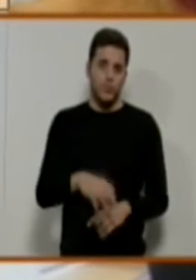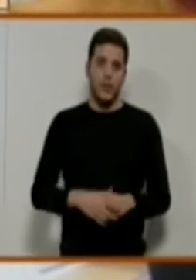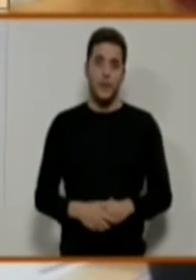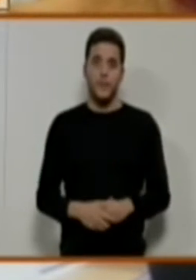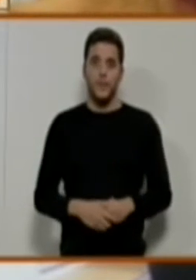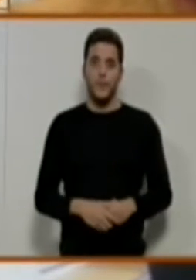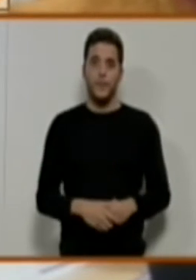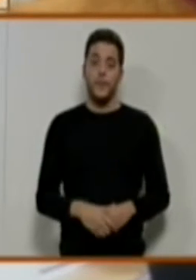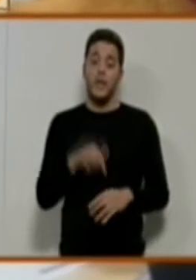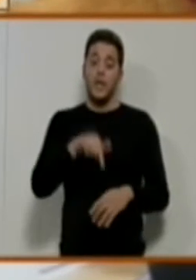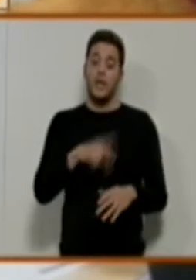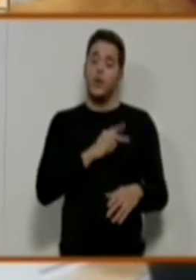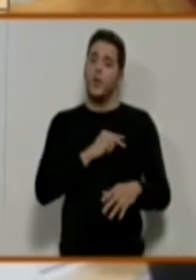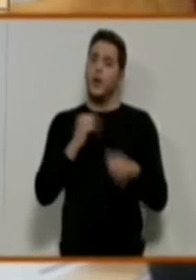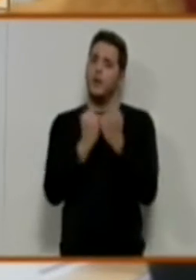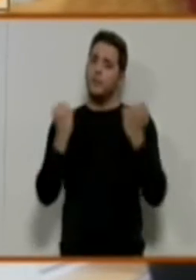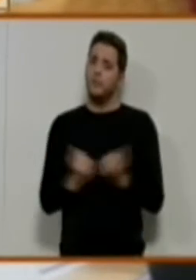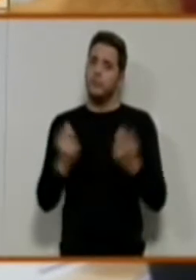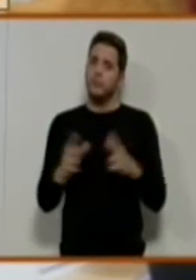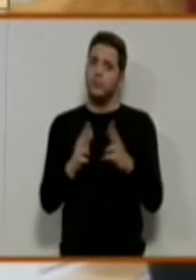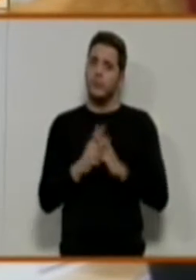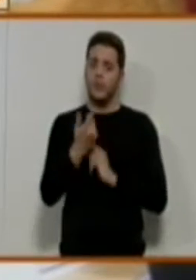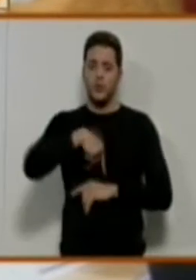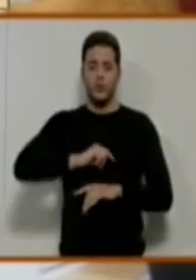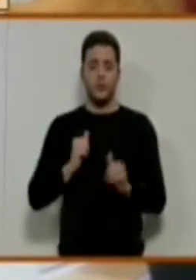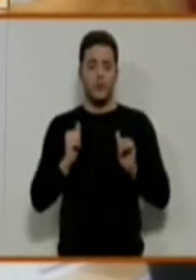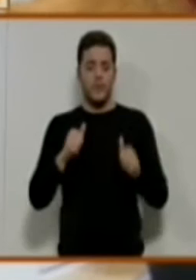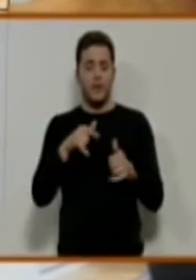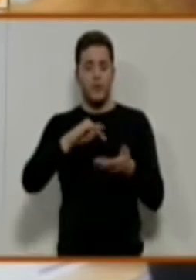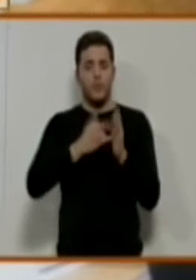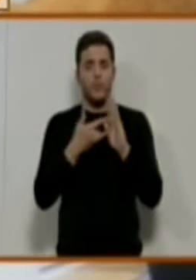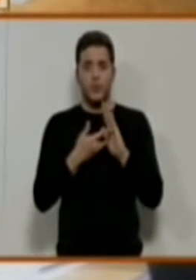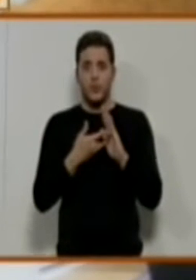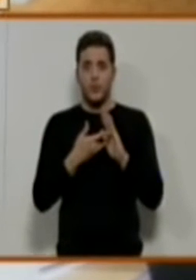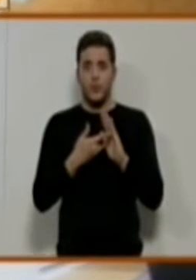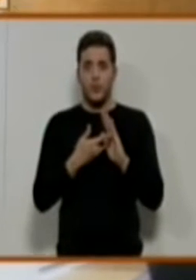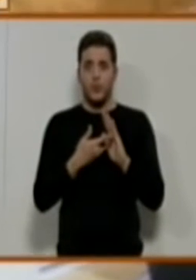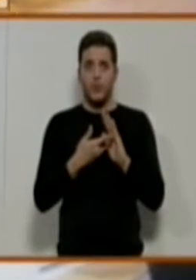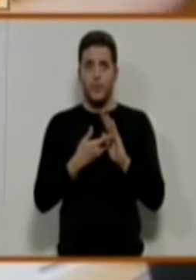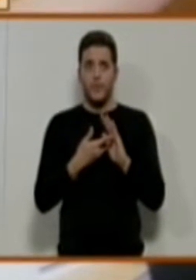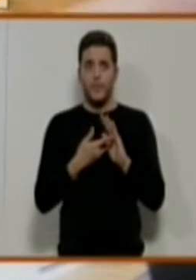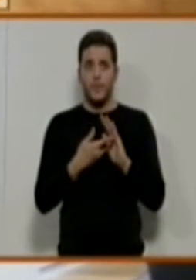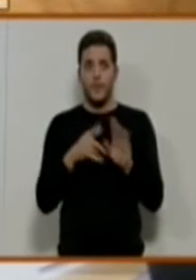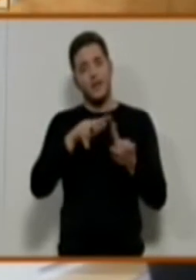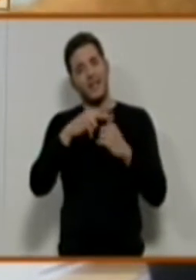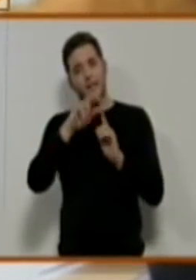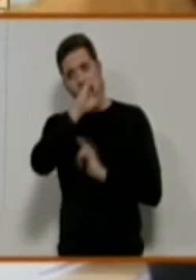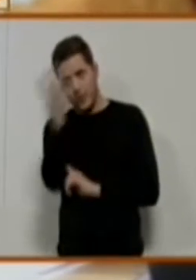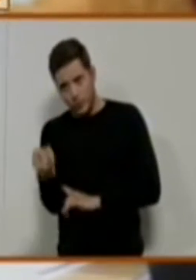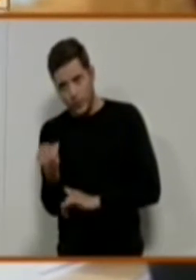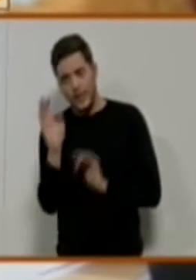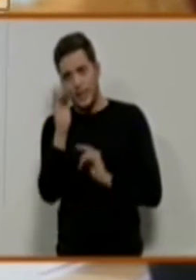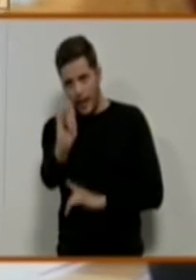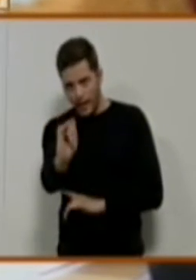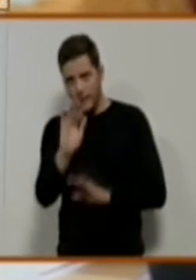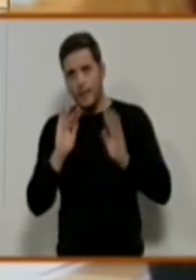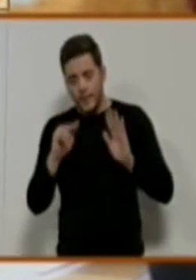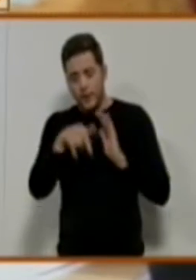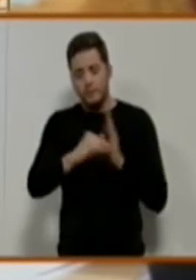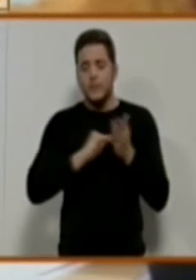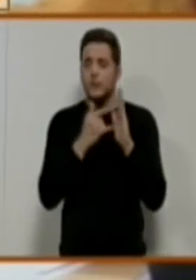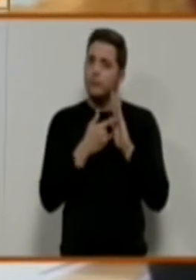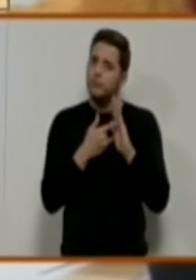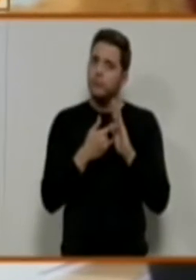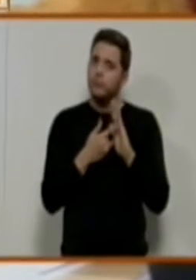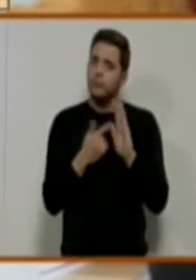Concejalía de Acción Social hemos puesto en marcha un proyecto, tenemos otras herramientas, pero este es un proyecto en el